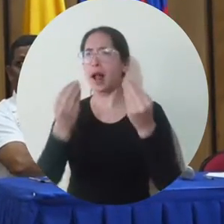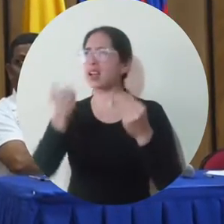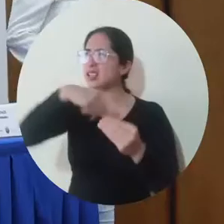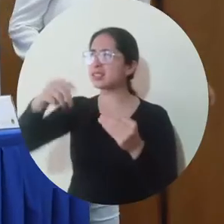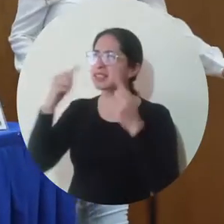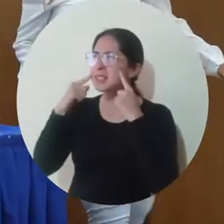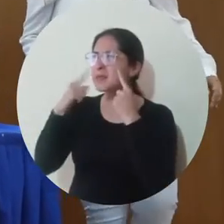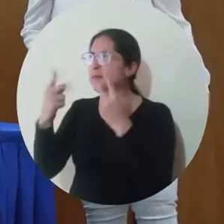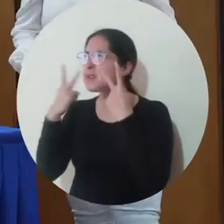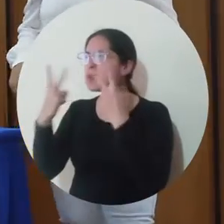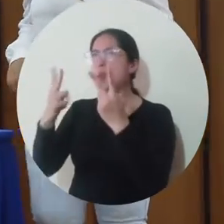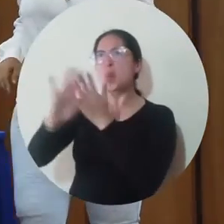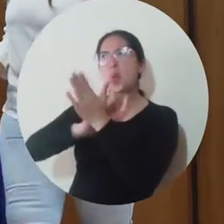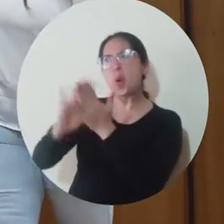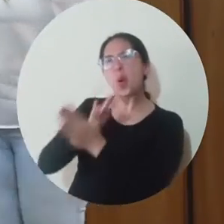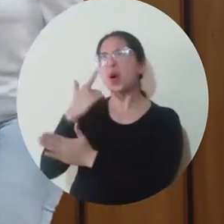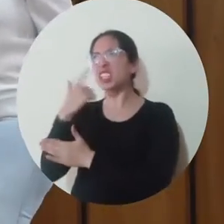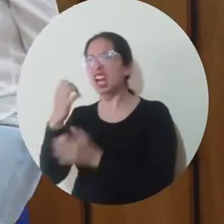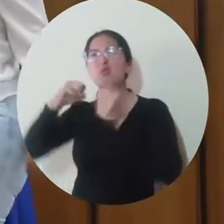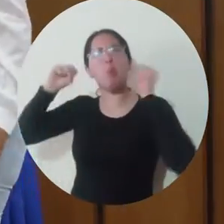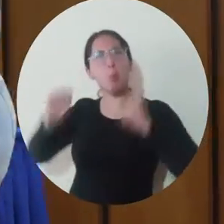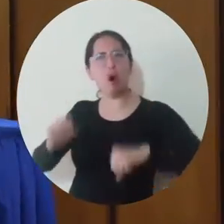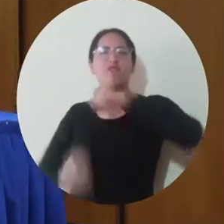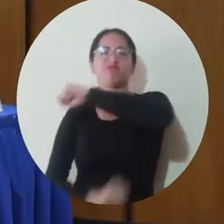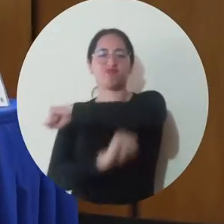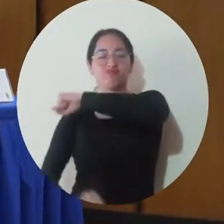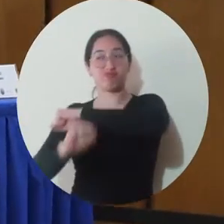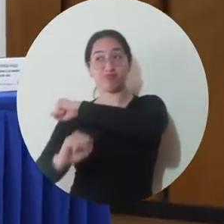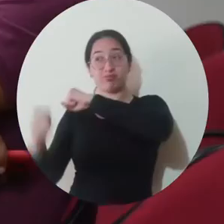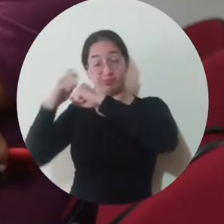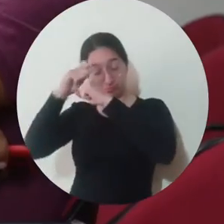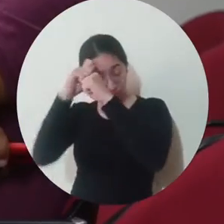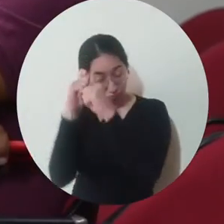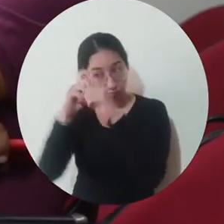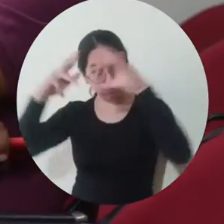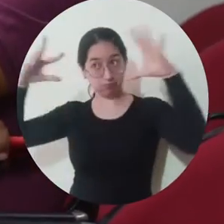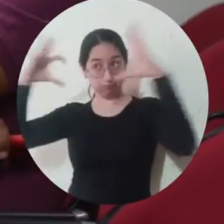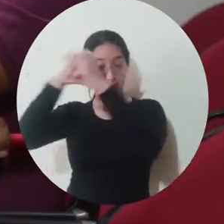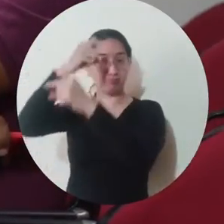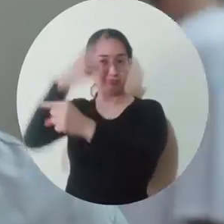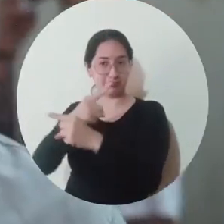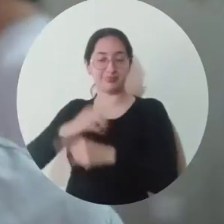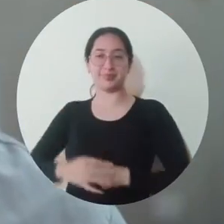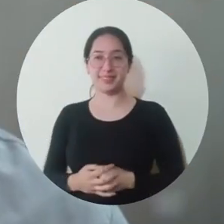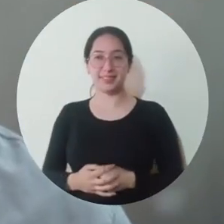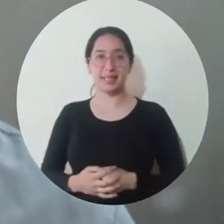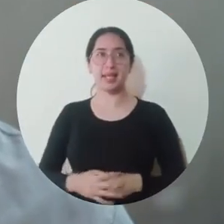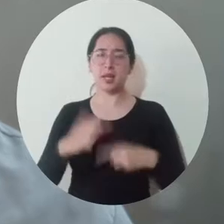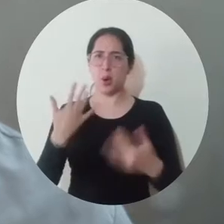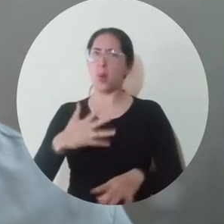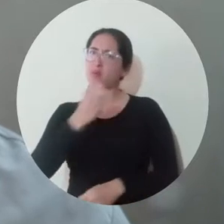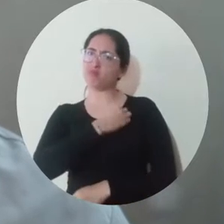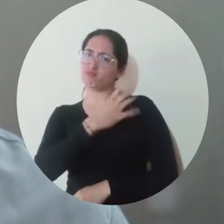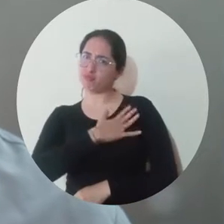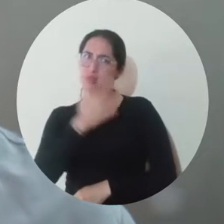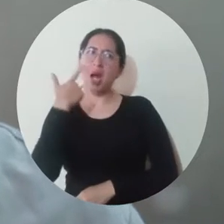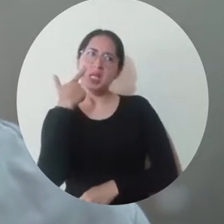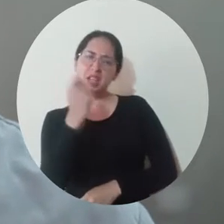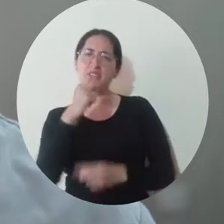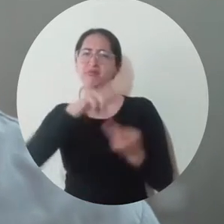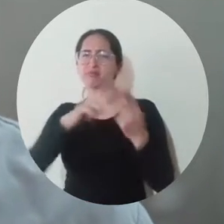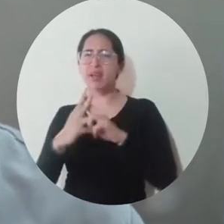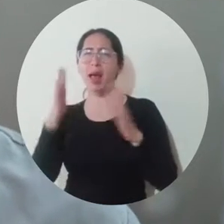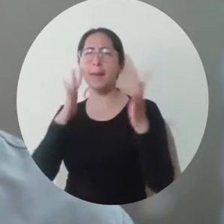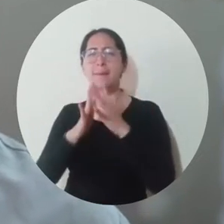que puedan construir sus sueños con una base sólida, con un apoyo fundamental de la institución. Una oportunidad muy propicia para